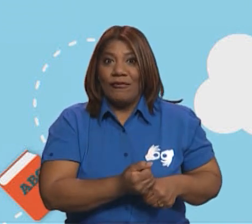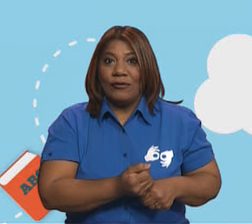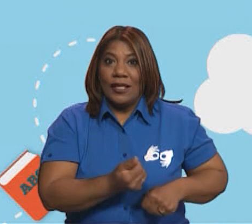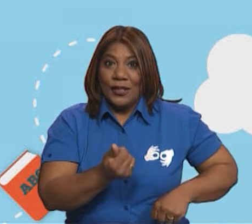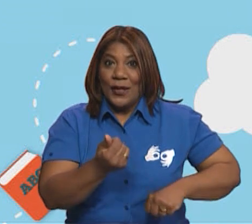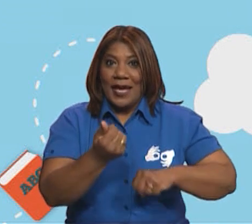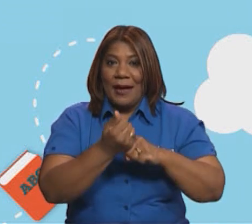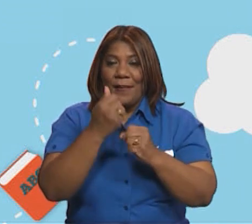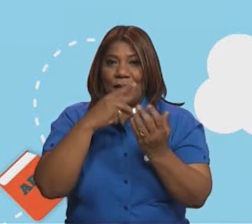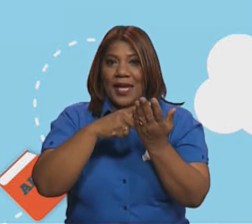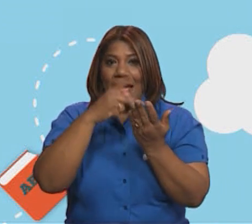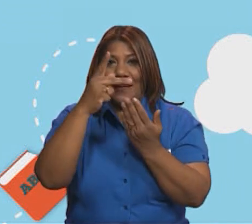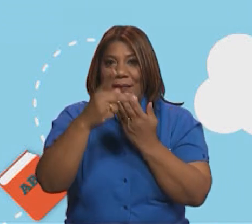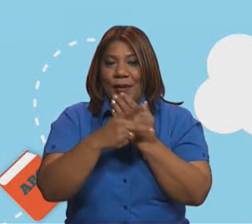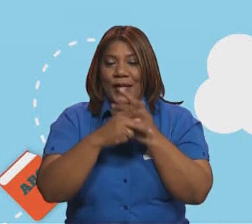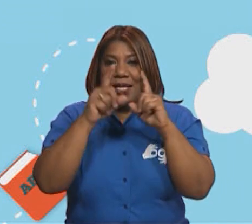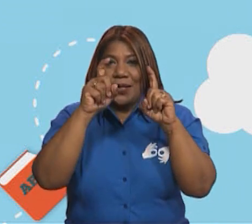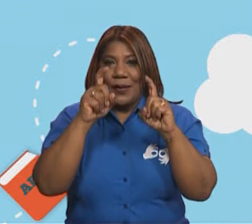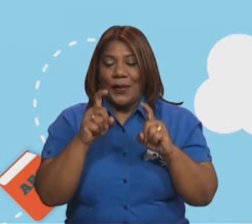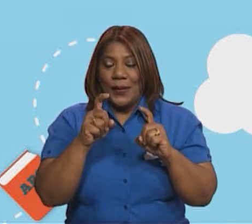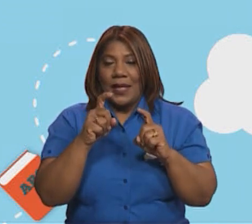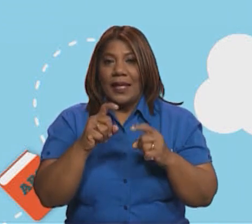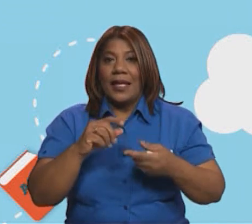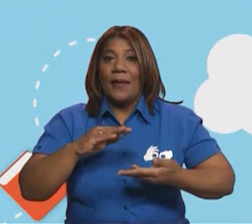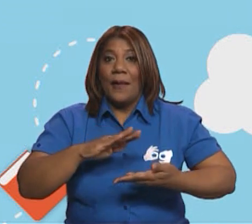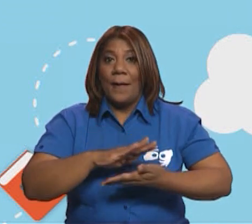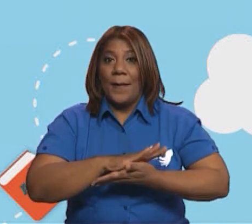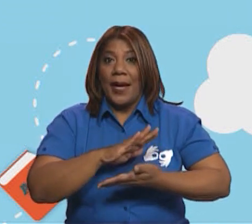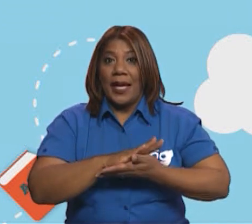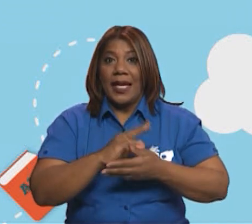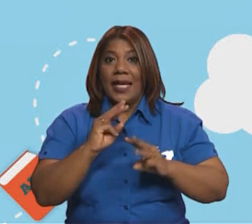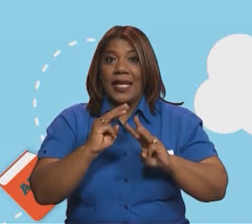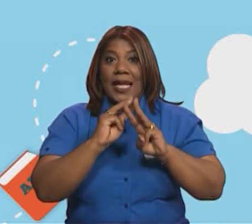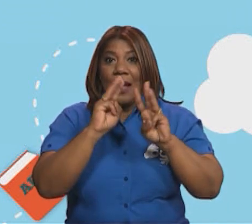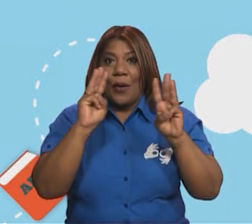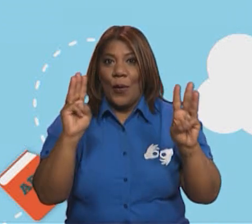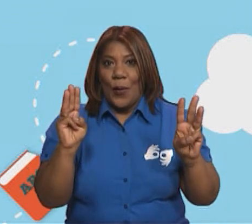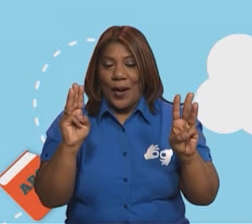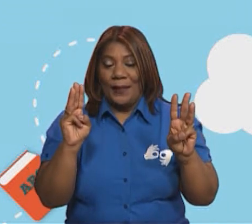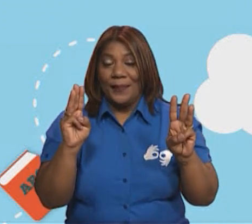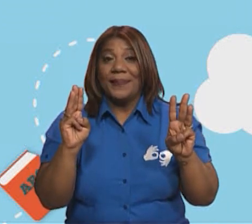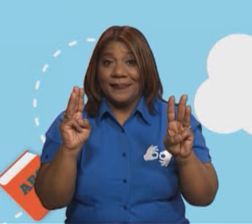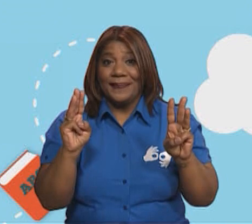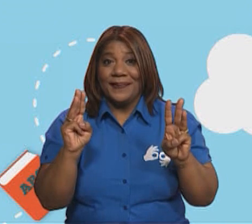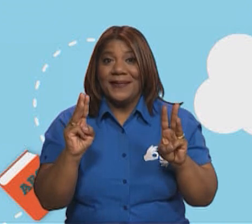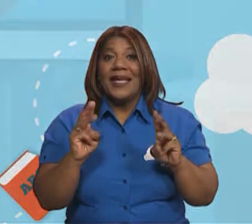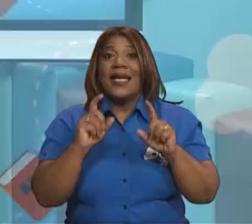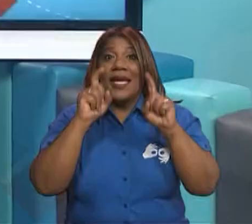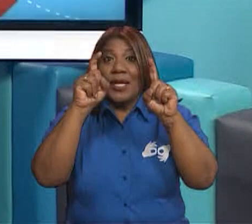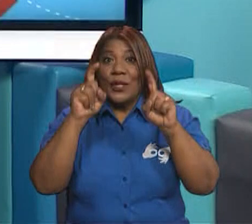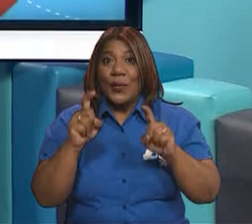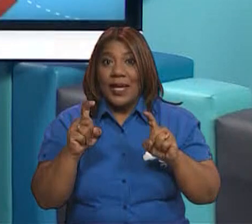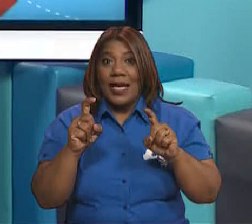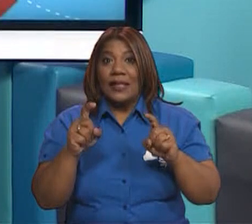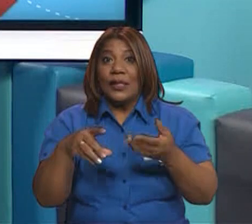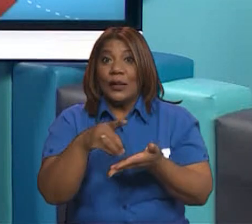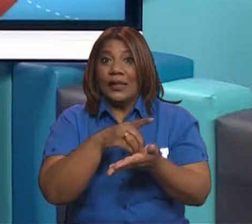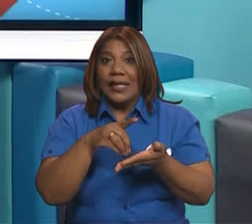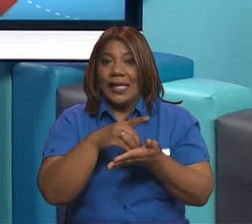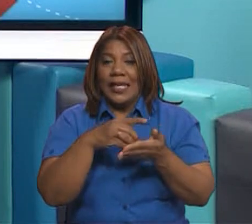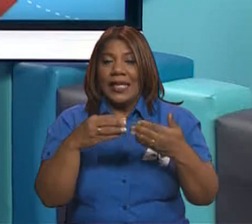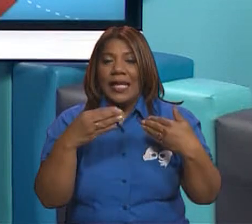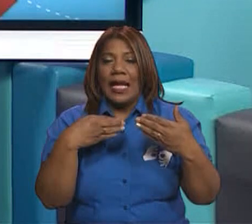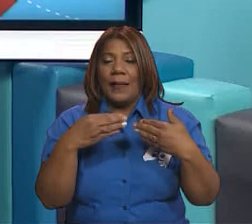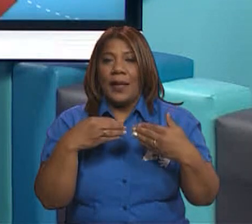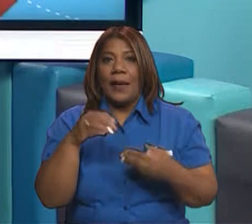educaciondigitalpanamá.com. Ahí pueden encontrar estas actividades y desarrollarlas también en conjunto